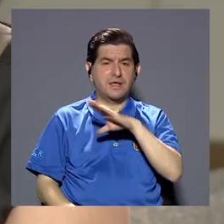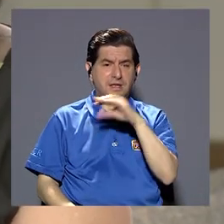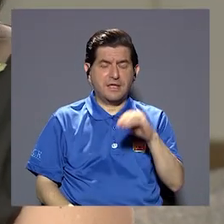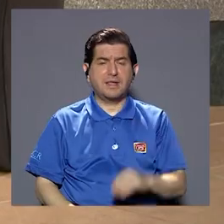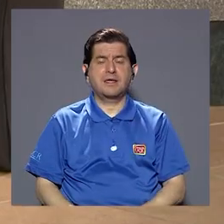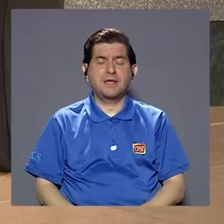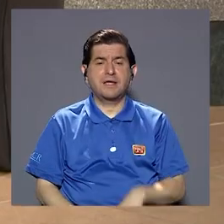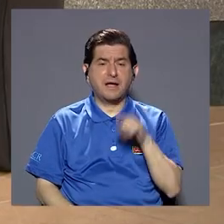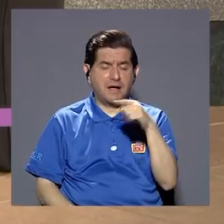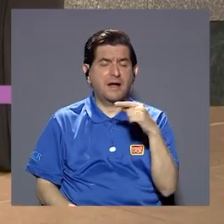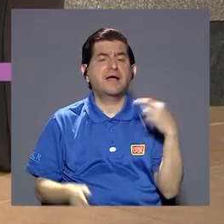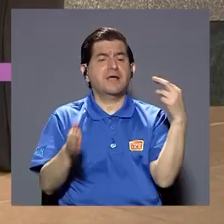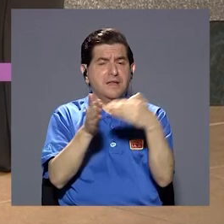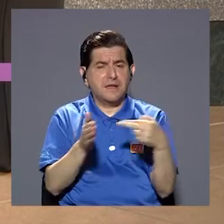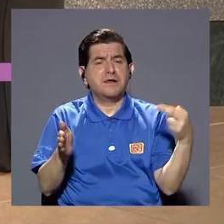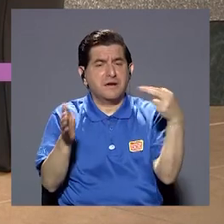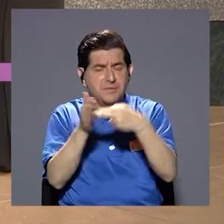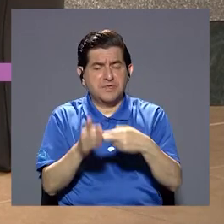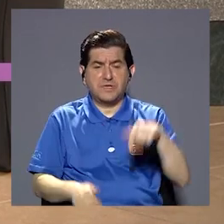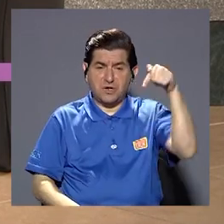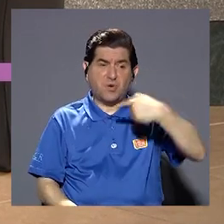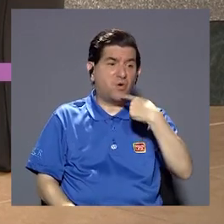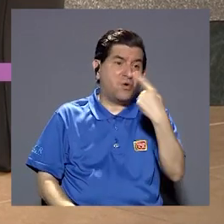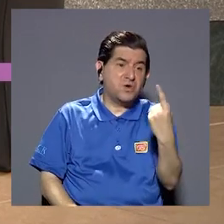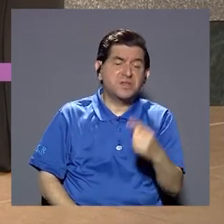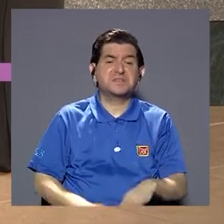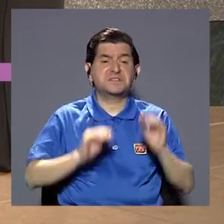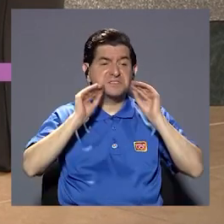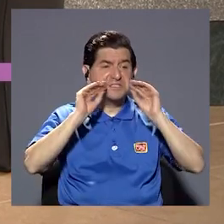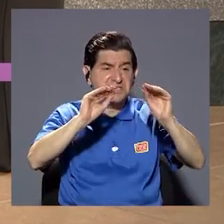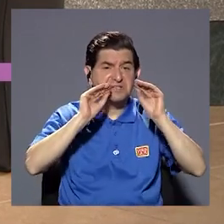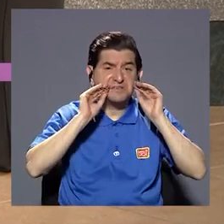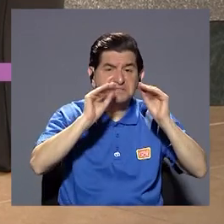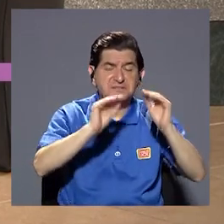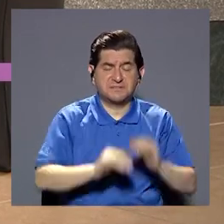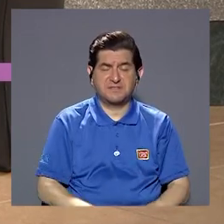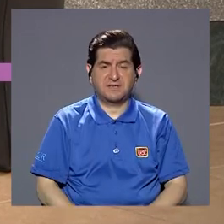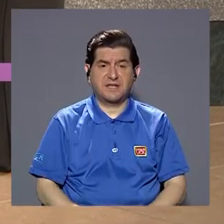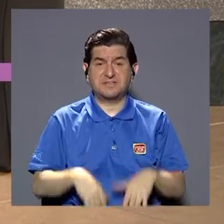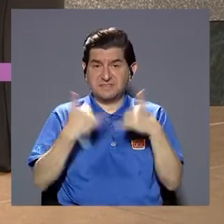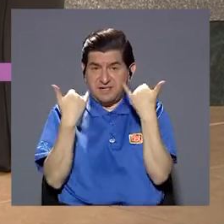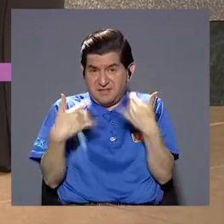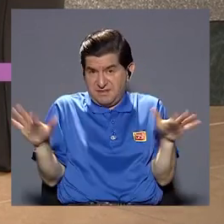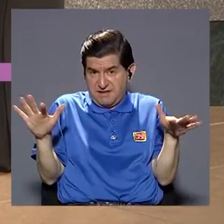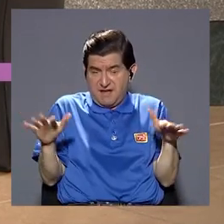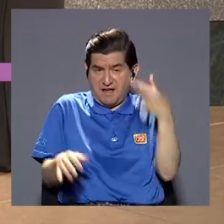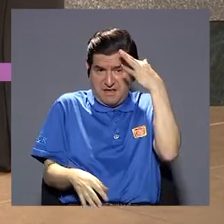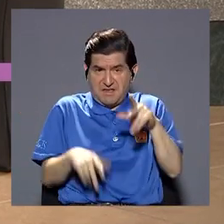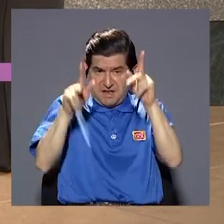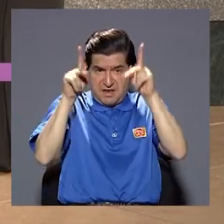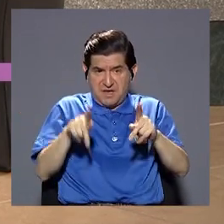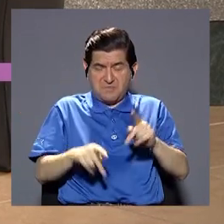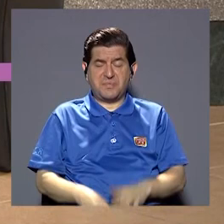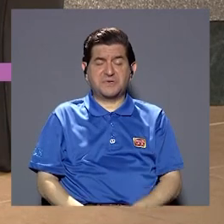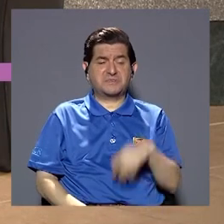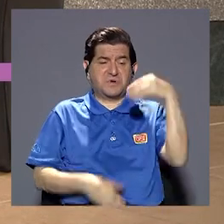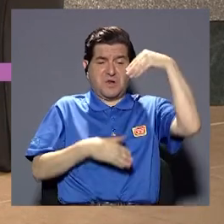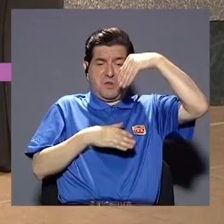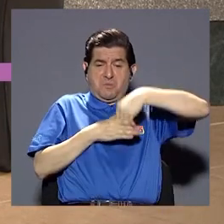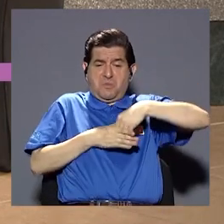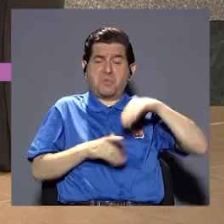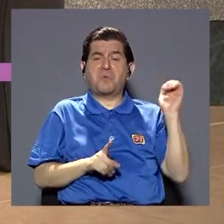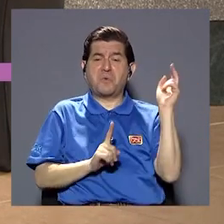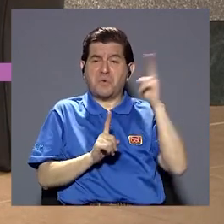repetitivo yo no puedo decirle a una persona hoy darle, ver a clases o enseñarle cosas y ya, pretender que la persona lo va a